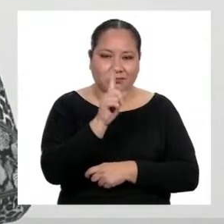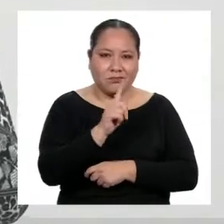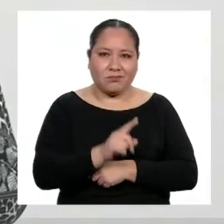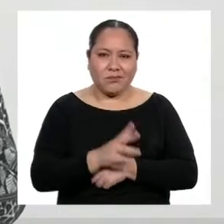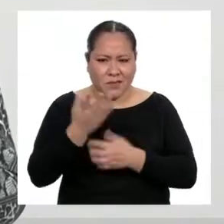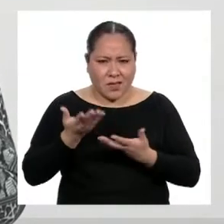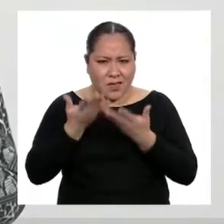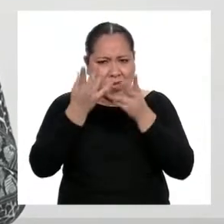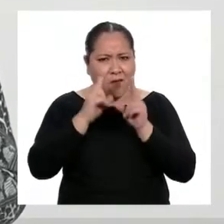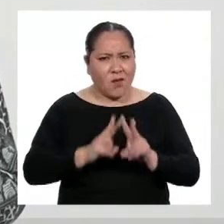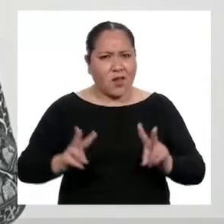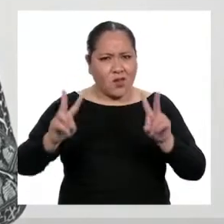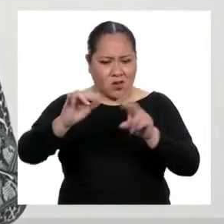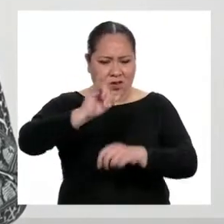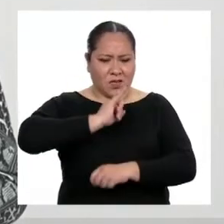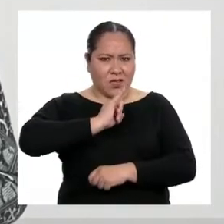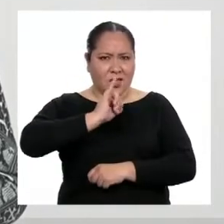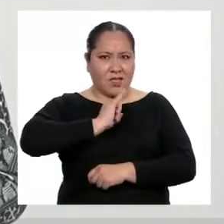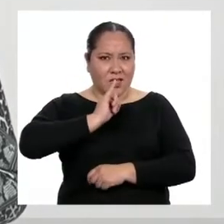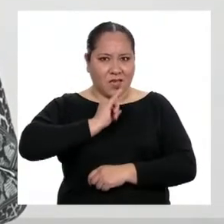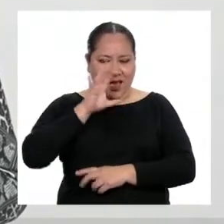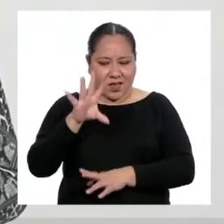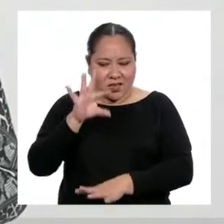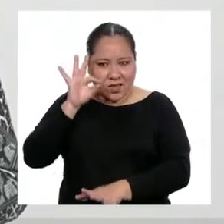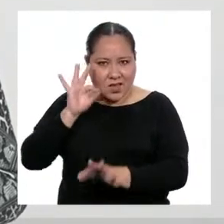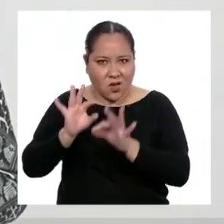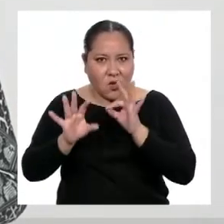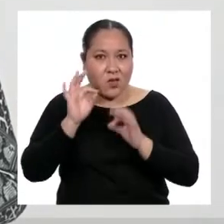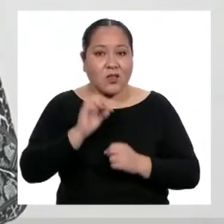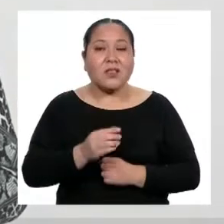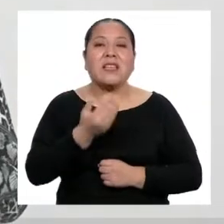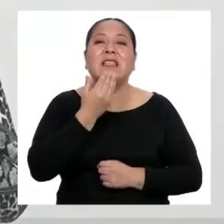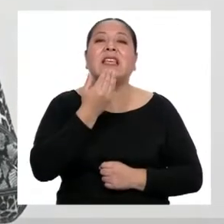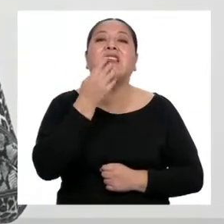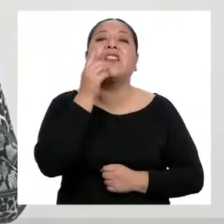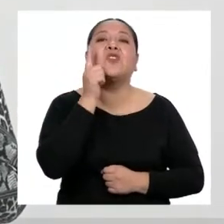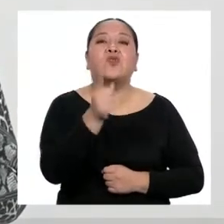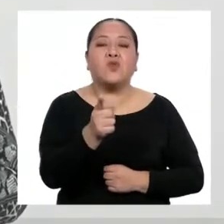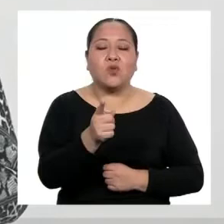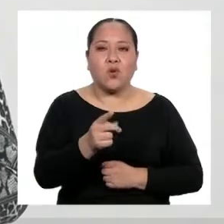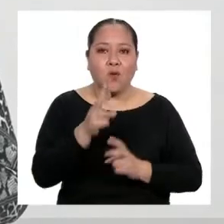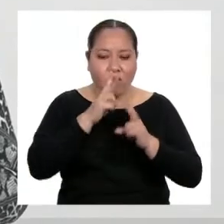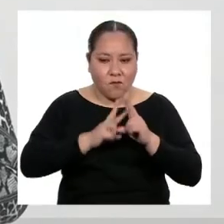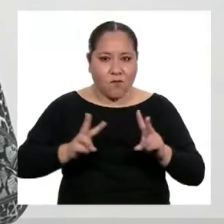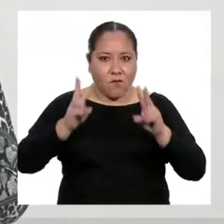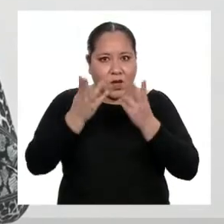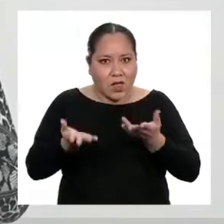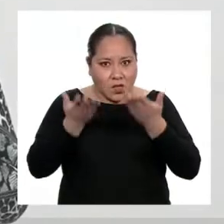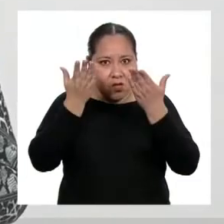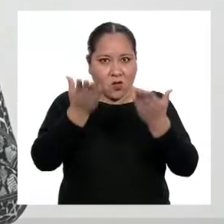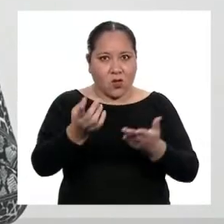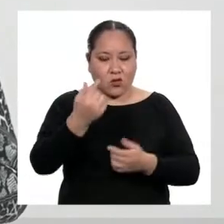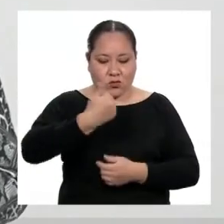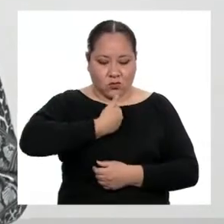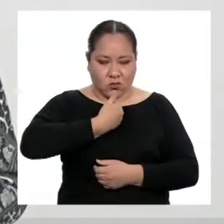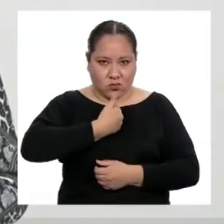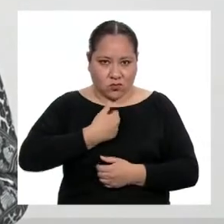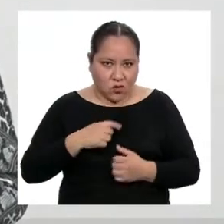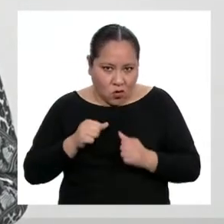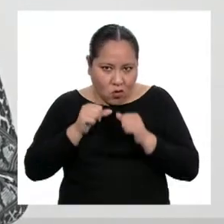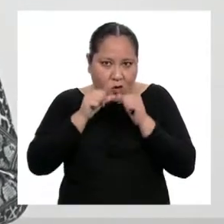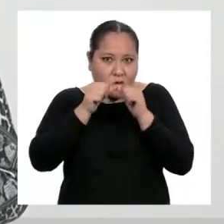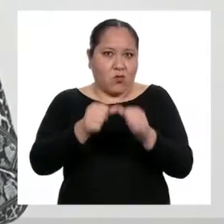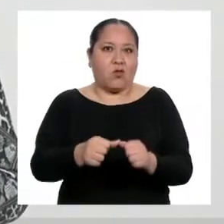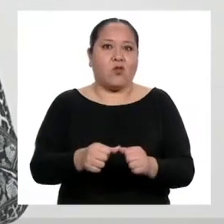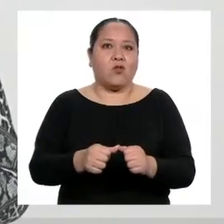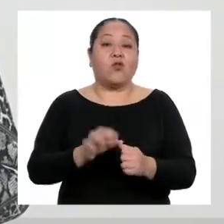Valoren esa identidad que están descubriendo, el quiénes son y valoren que ustedes siguen siendo ustedes, que